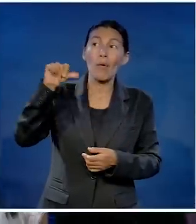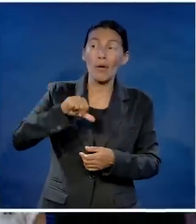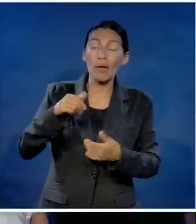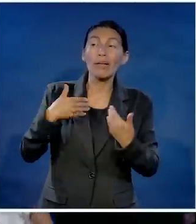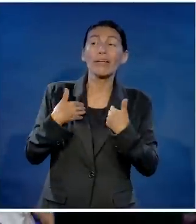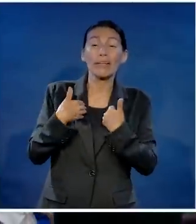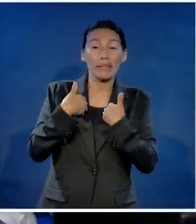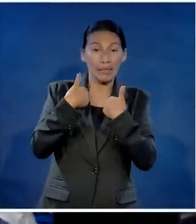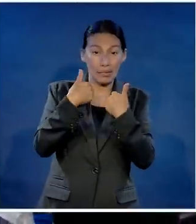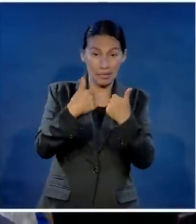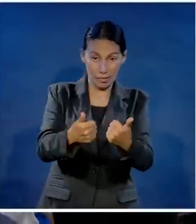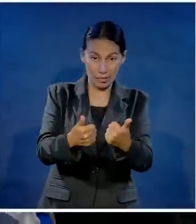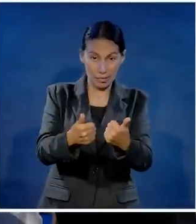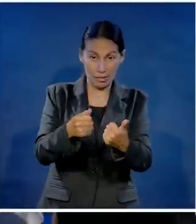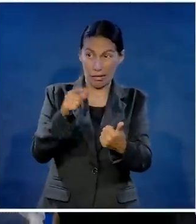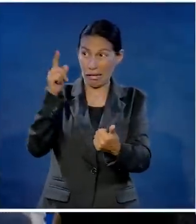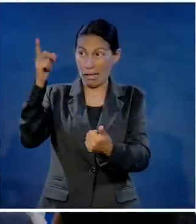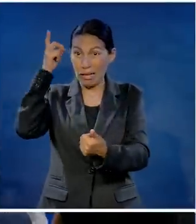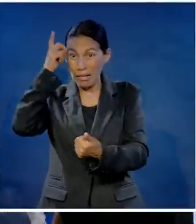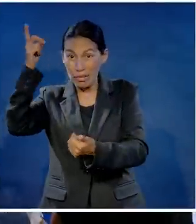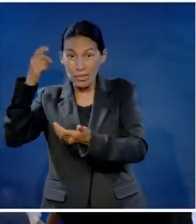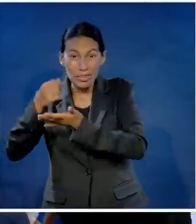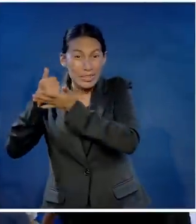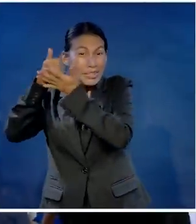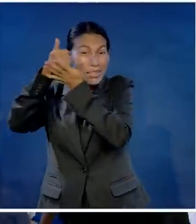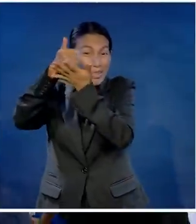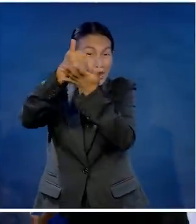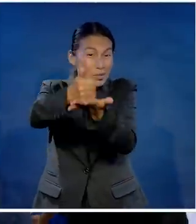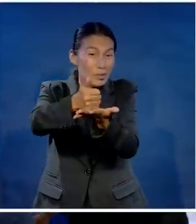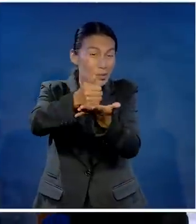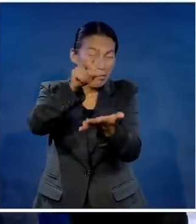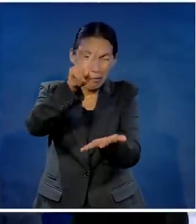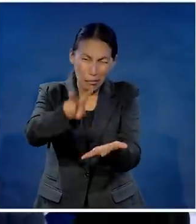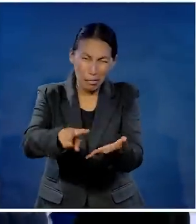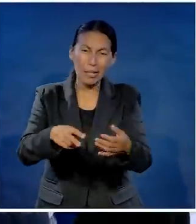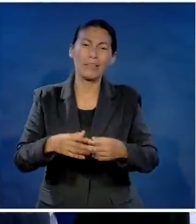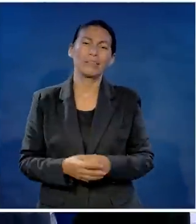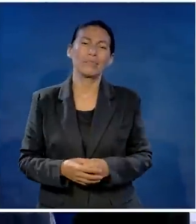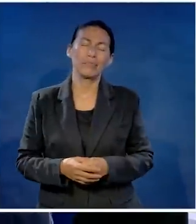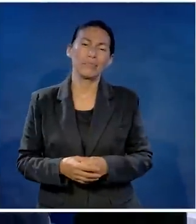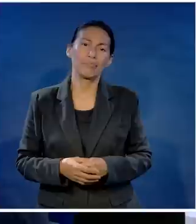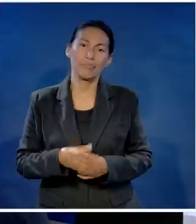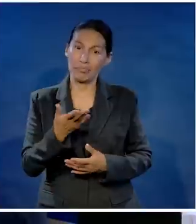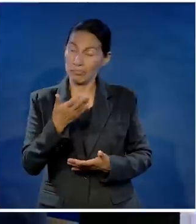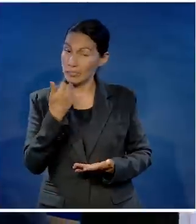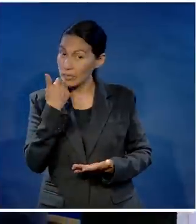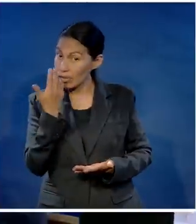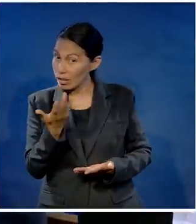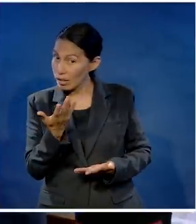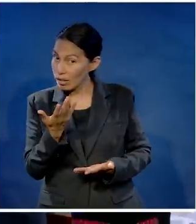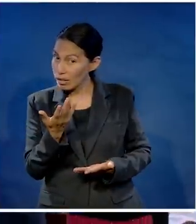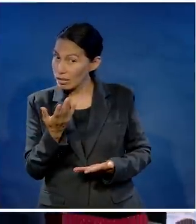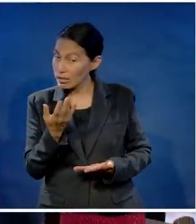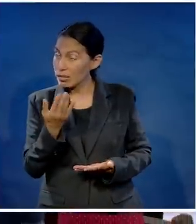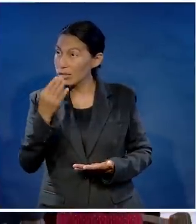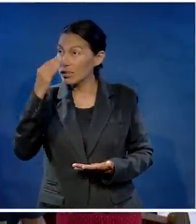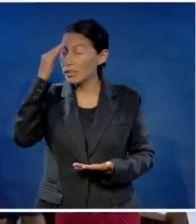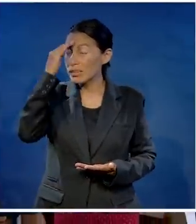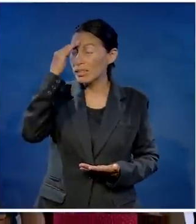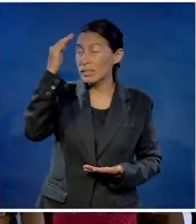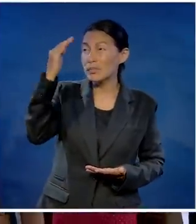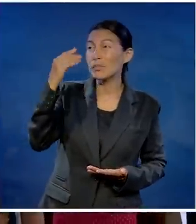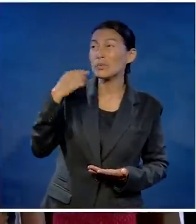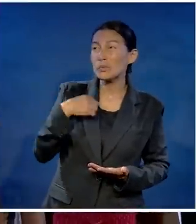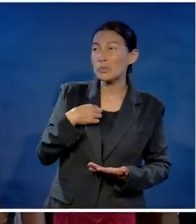pero hoy has entendido en Cristo que Él no te va a arruinar tus relaciones te va a ayudar a que sean reales y